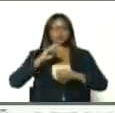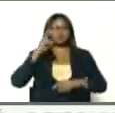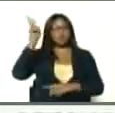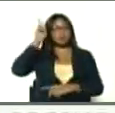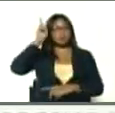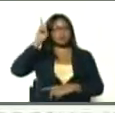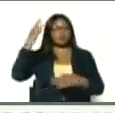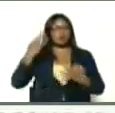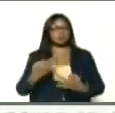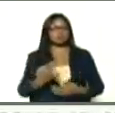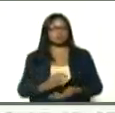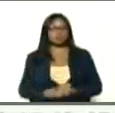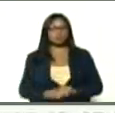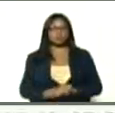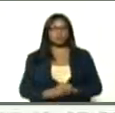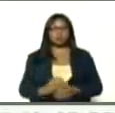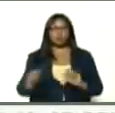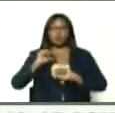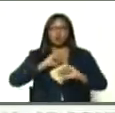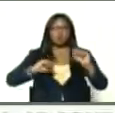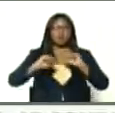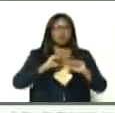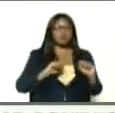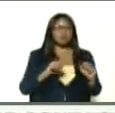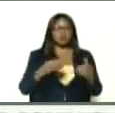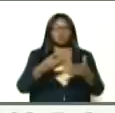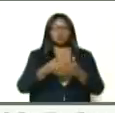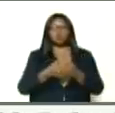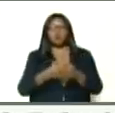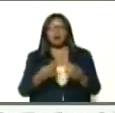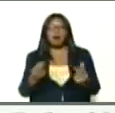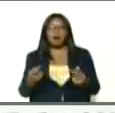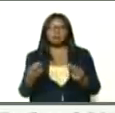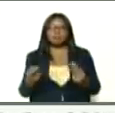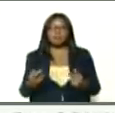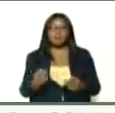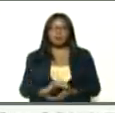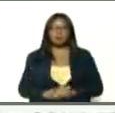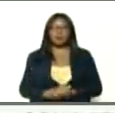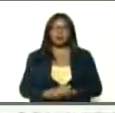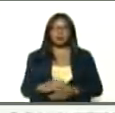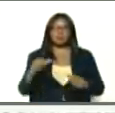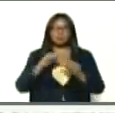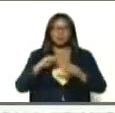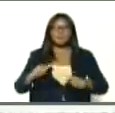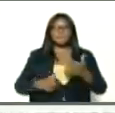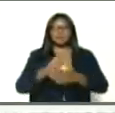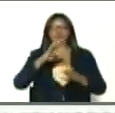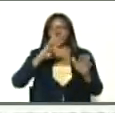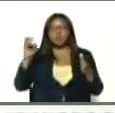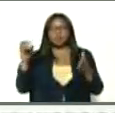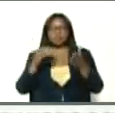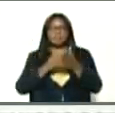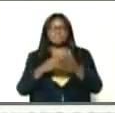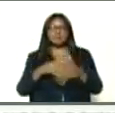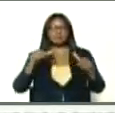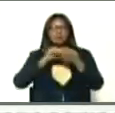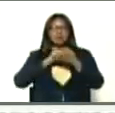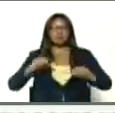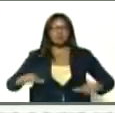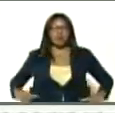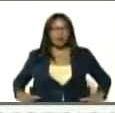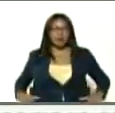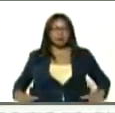originarios, movimientos de la reserva activa, se han inscrito más de 90 mil militares en